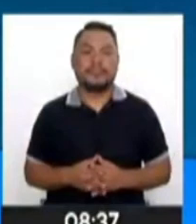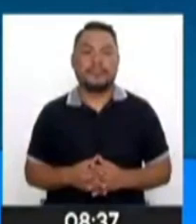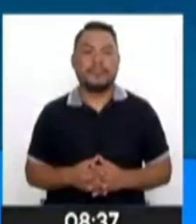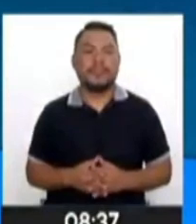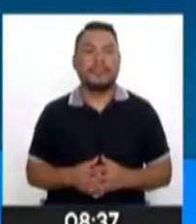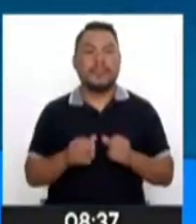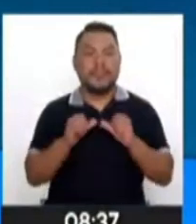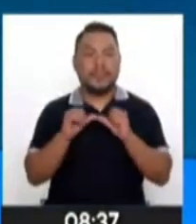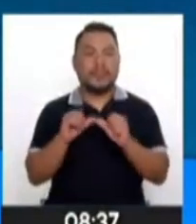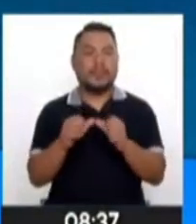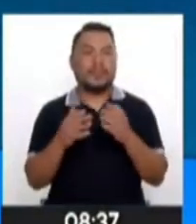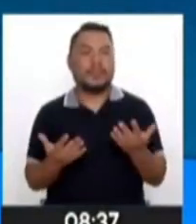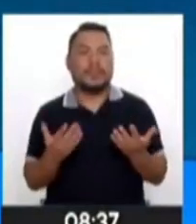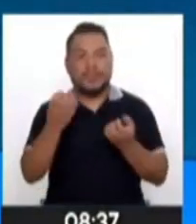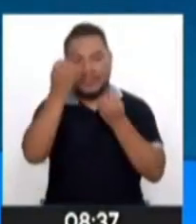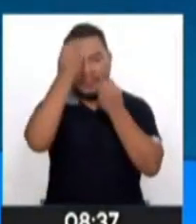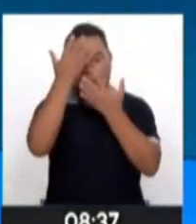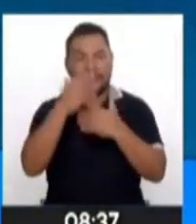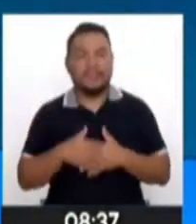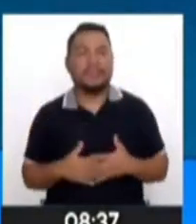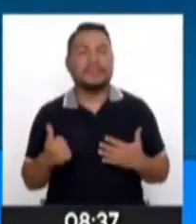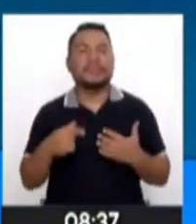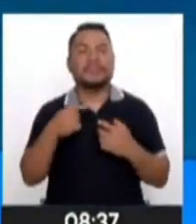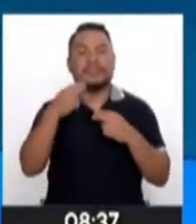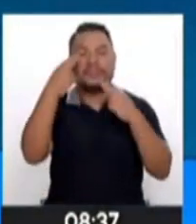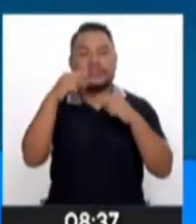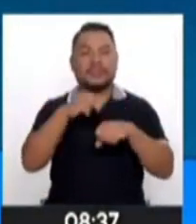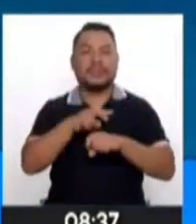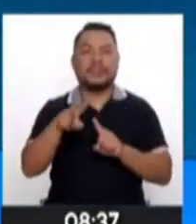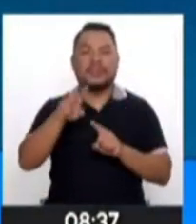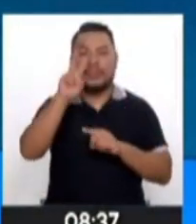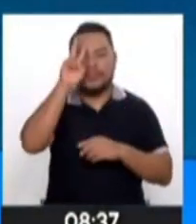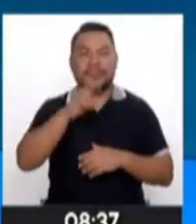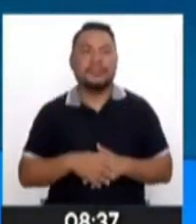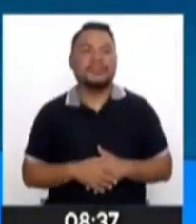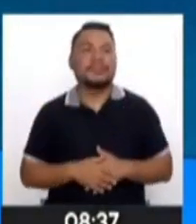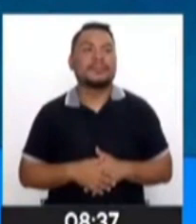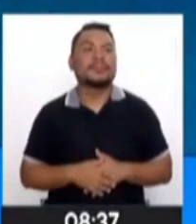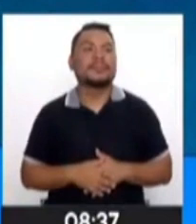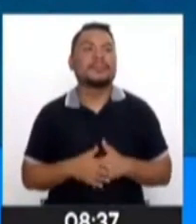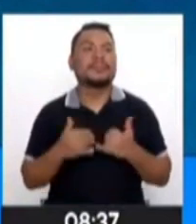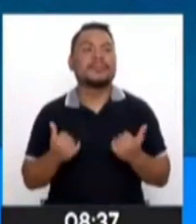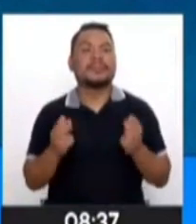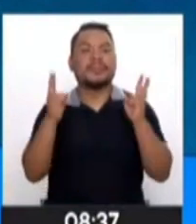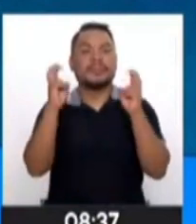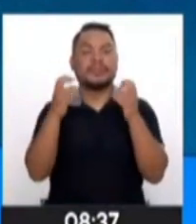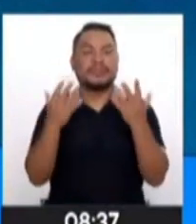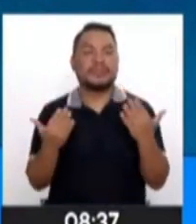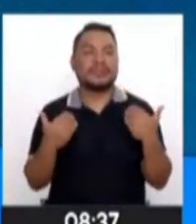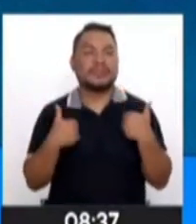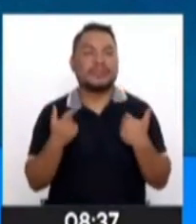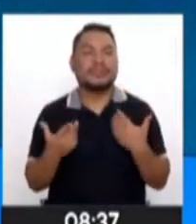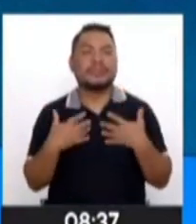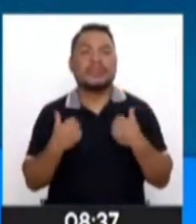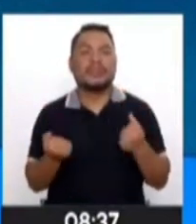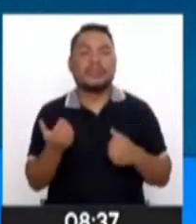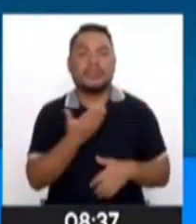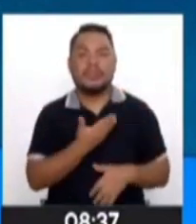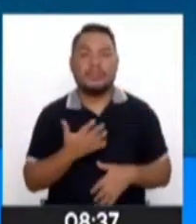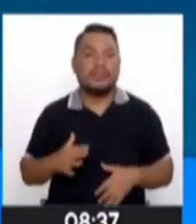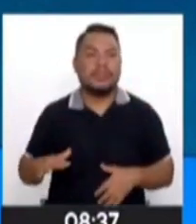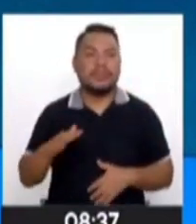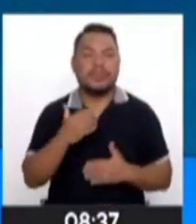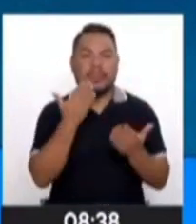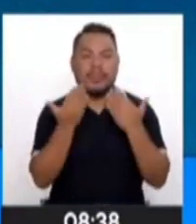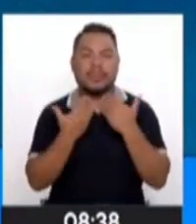Y continuamos con la información en la edición matinal de TV Perú Noticias. Vamos a tocar un tema que tiene que ver con la salud pública, vamos a